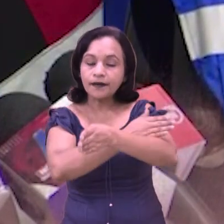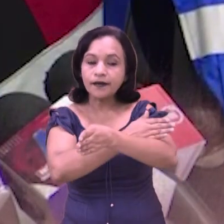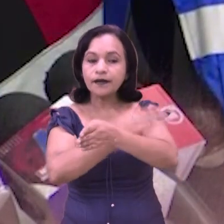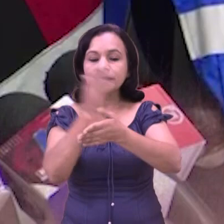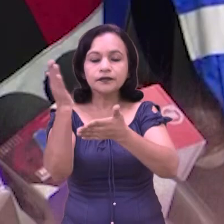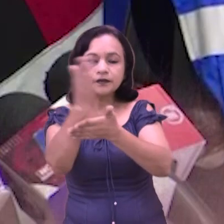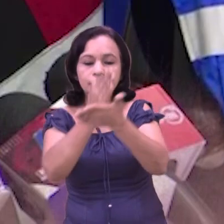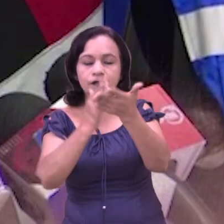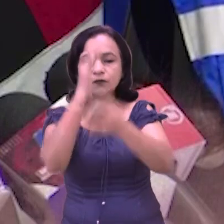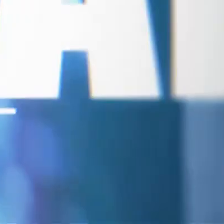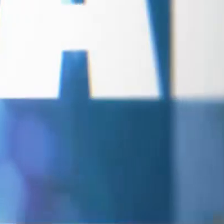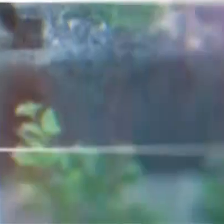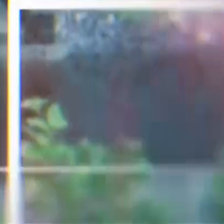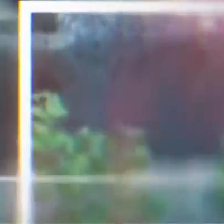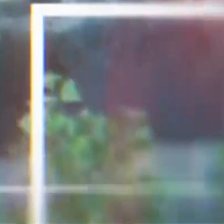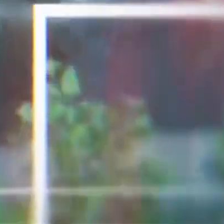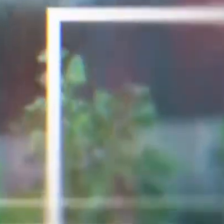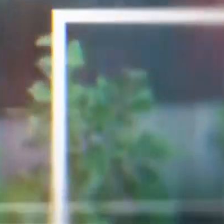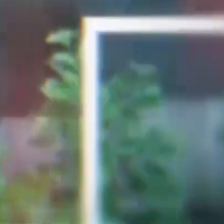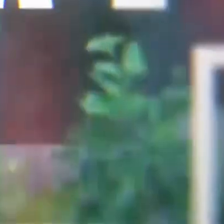haber en nuestros puestos fronterizos.